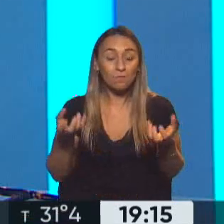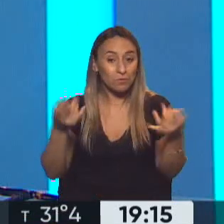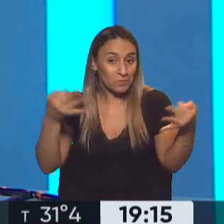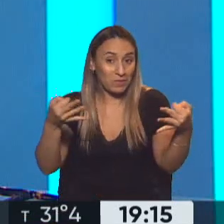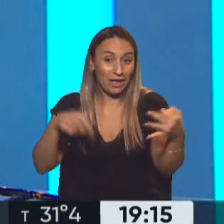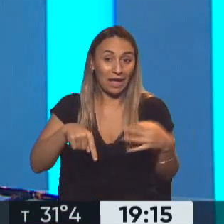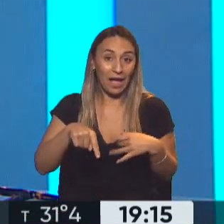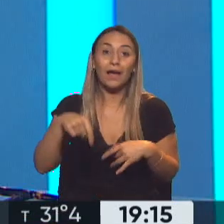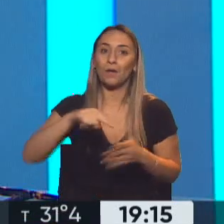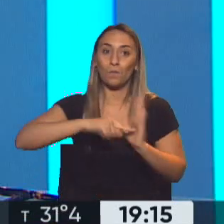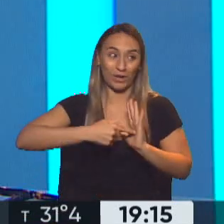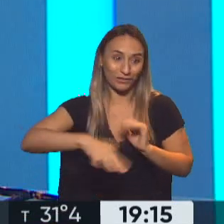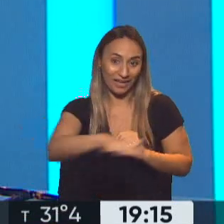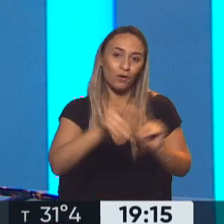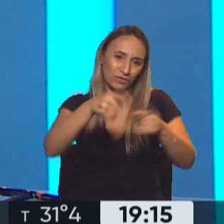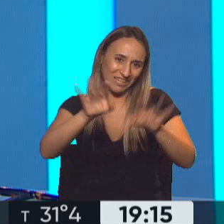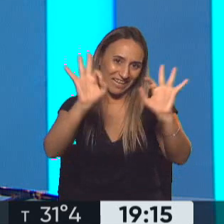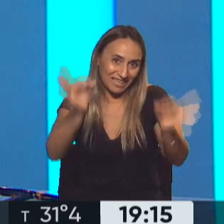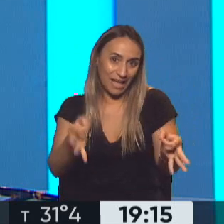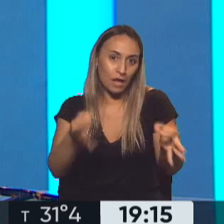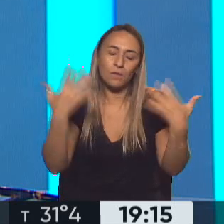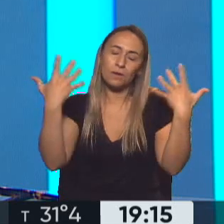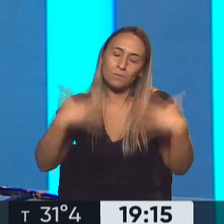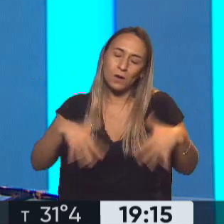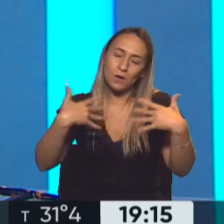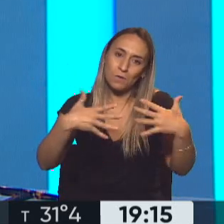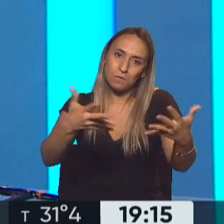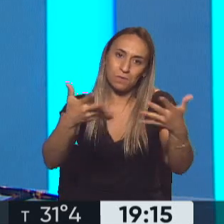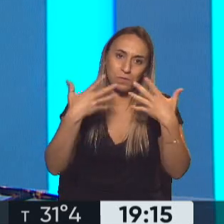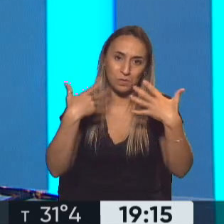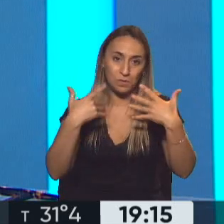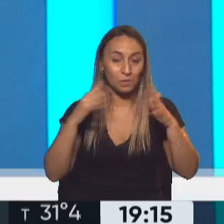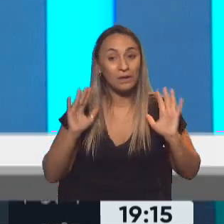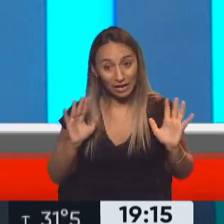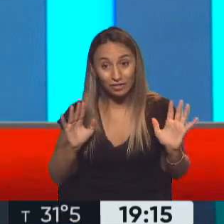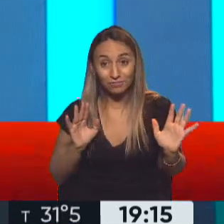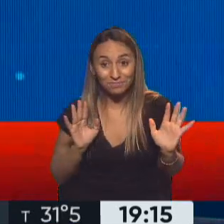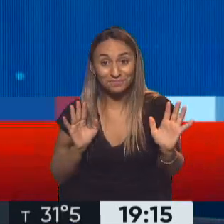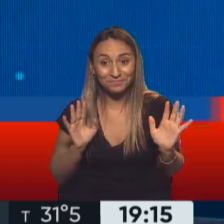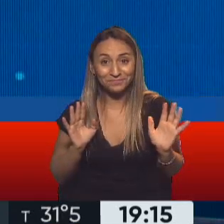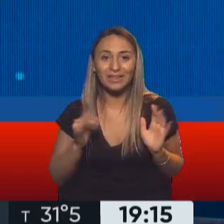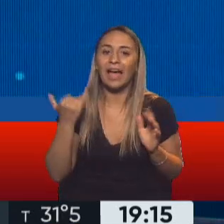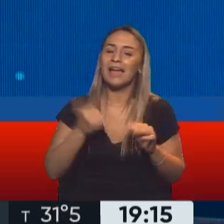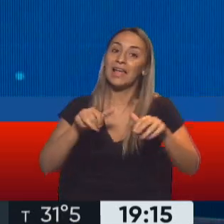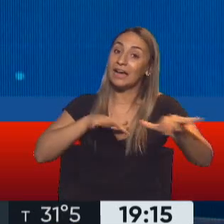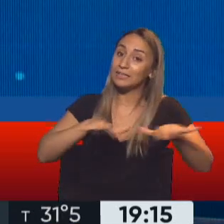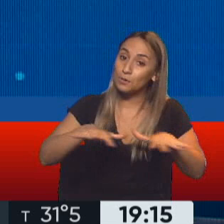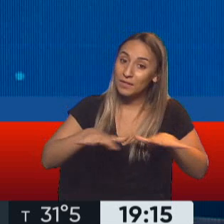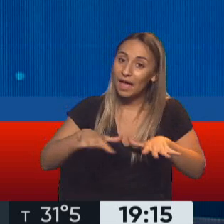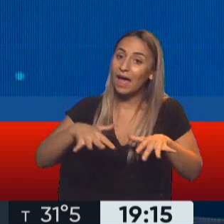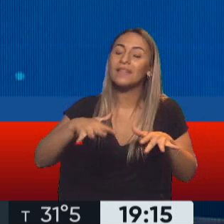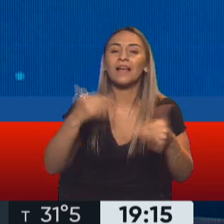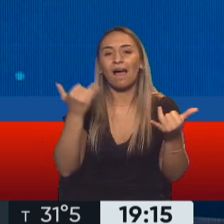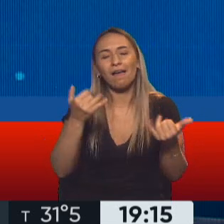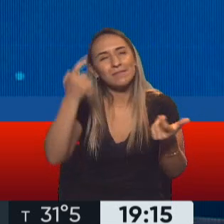empezando. Aquí en Buenos Aires, ustedes saben, con mucho calor. Con mucho calor, pero se sigue generando actividades, se sigue